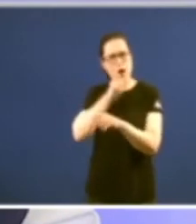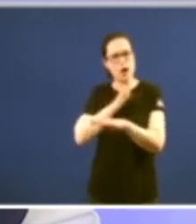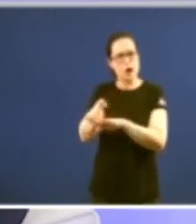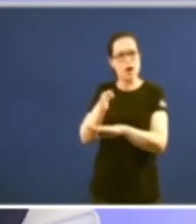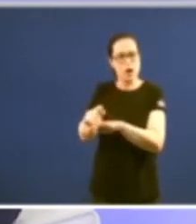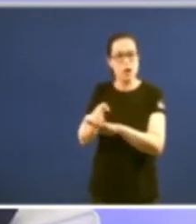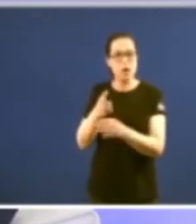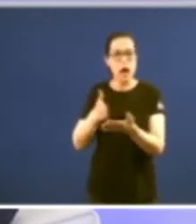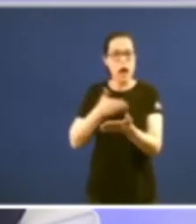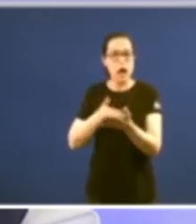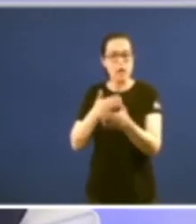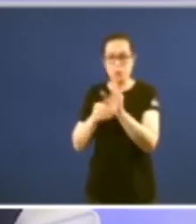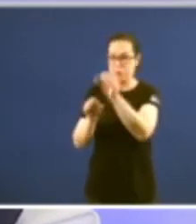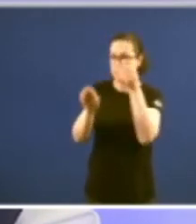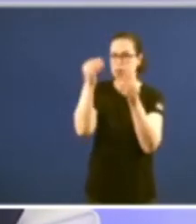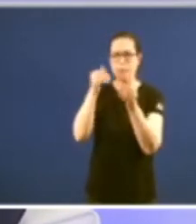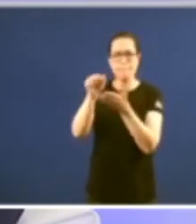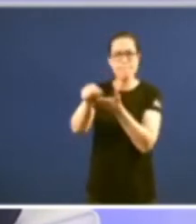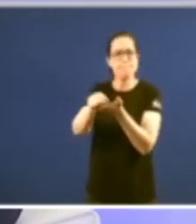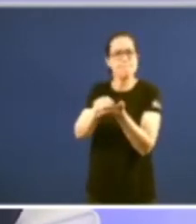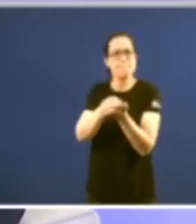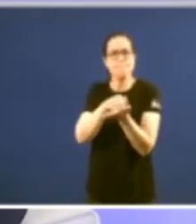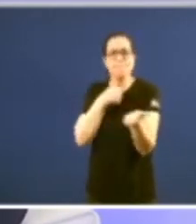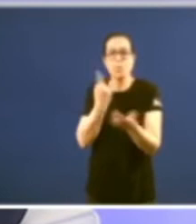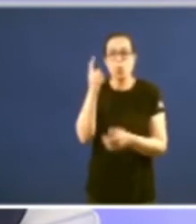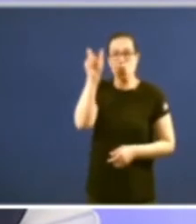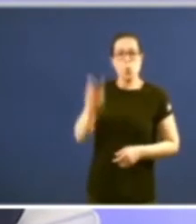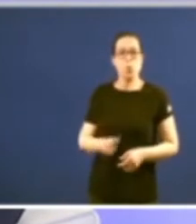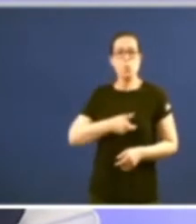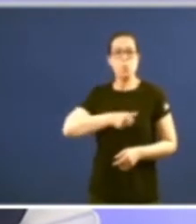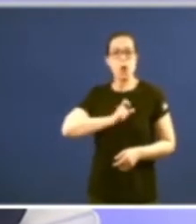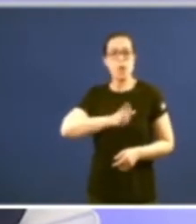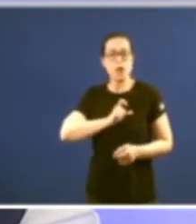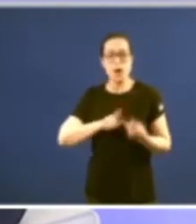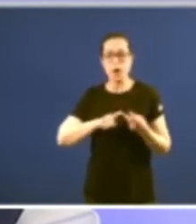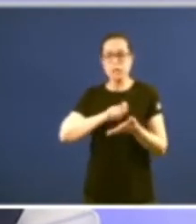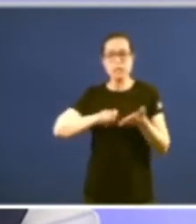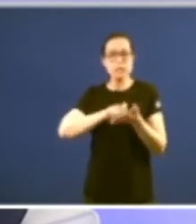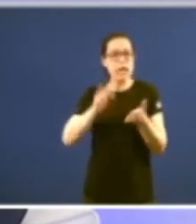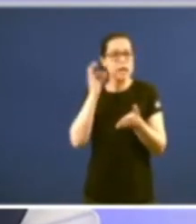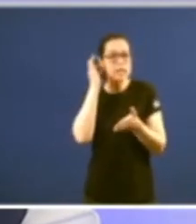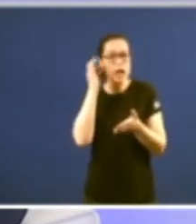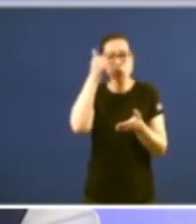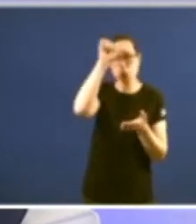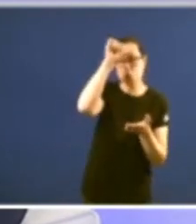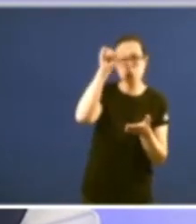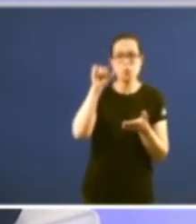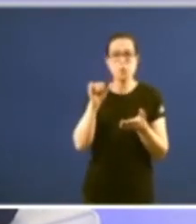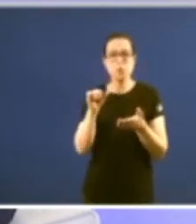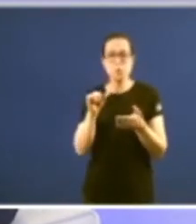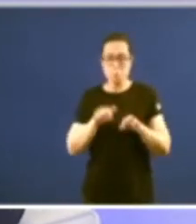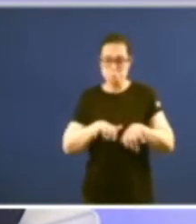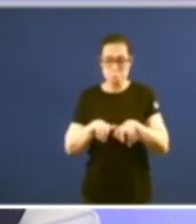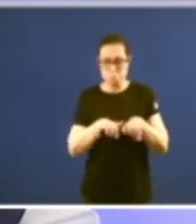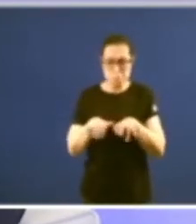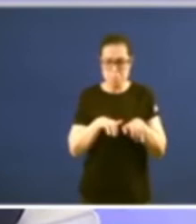libros e non había nada non había nada había ali un policía un par de secretarias ou un par de secretarios que facían o traballo e non